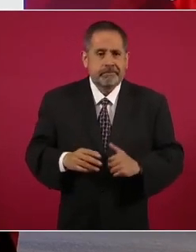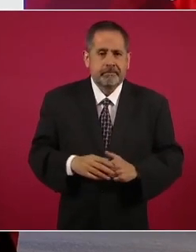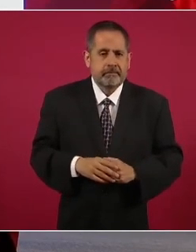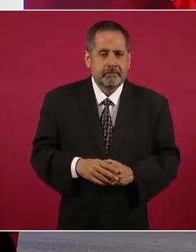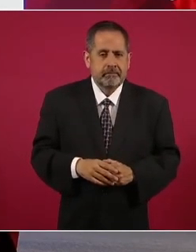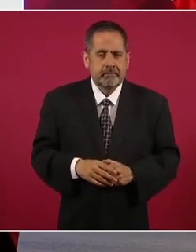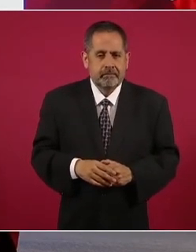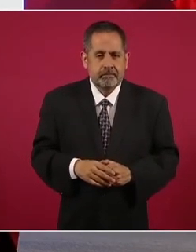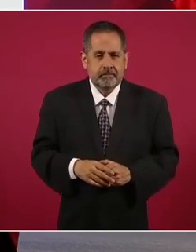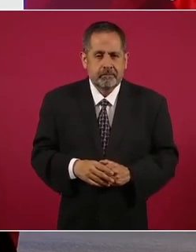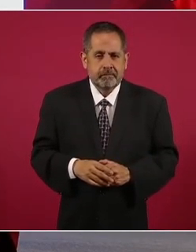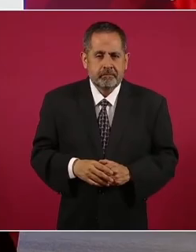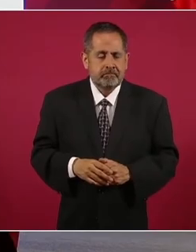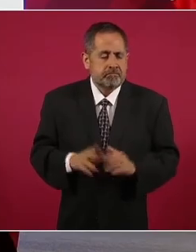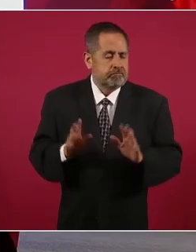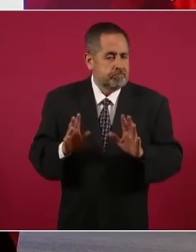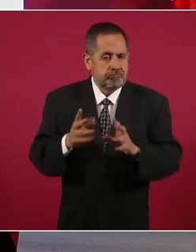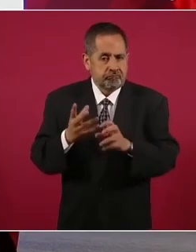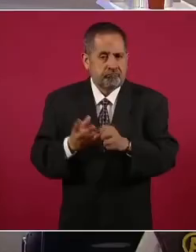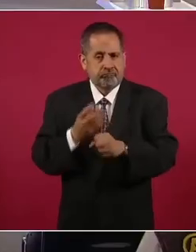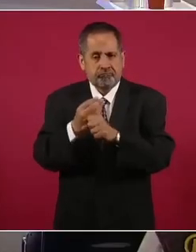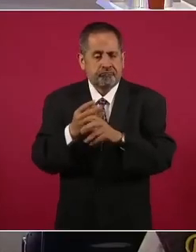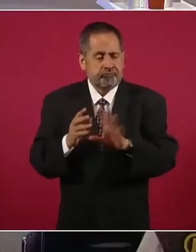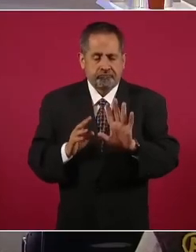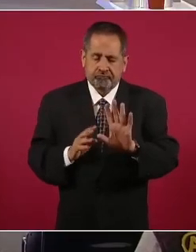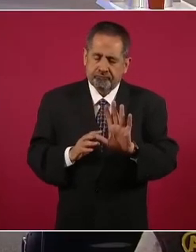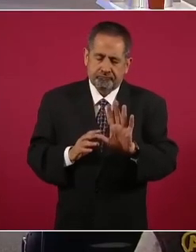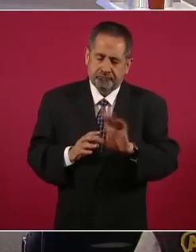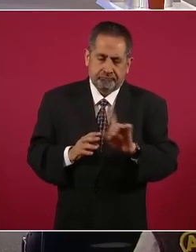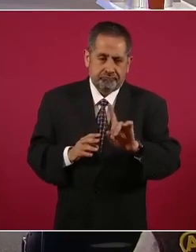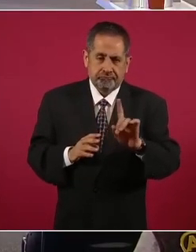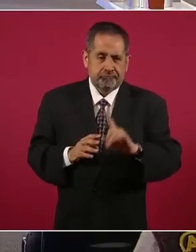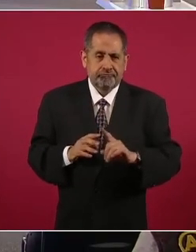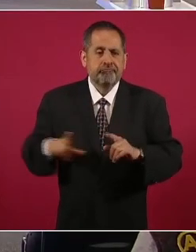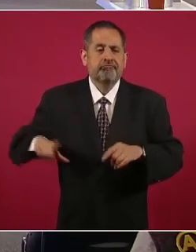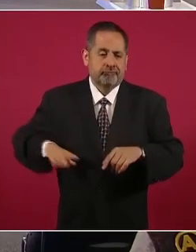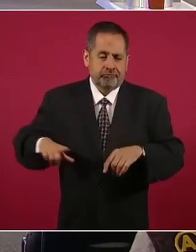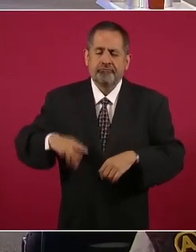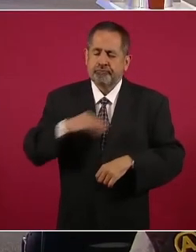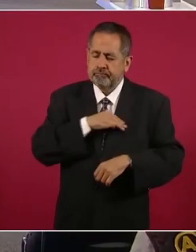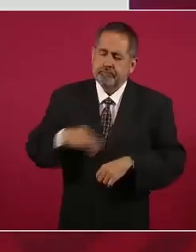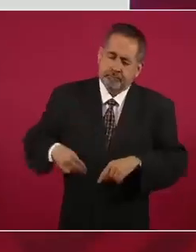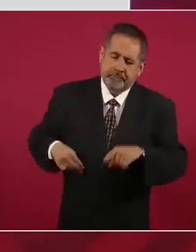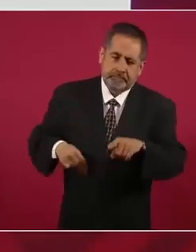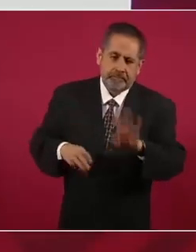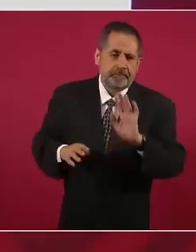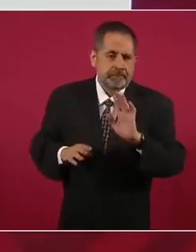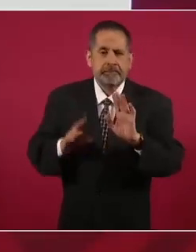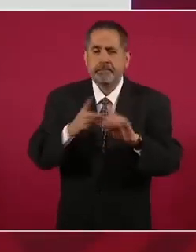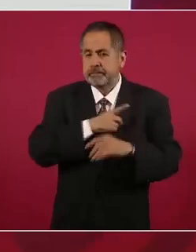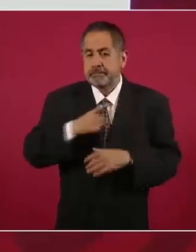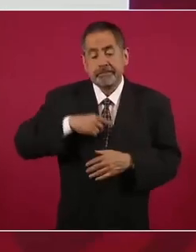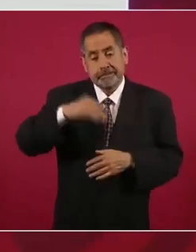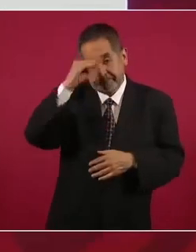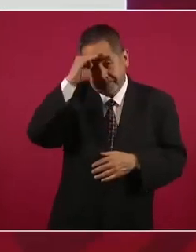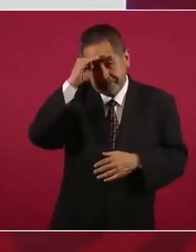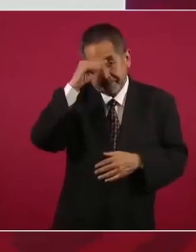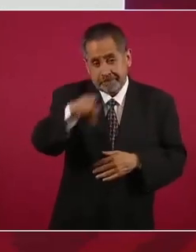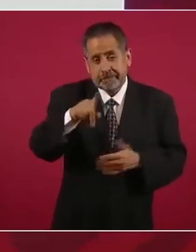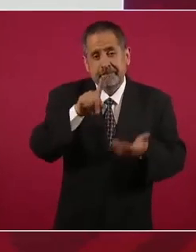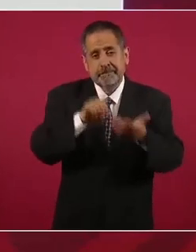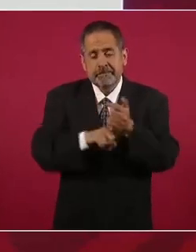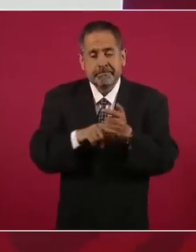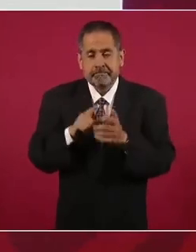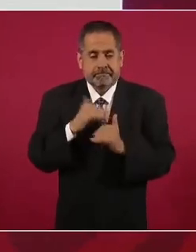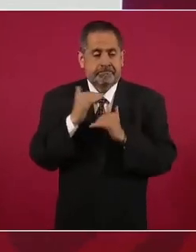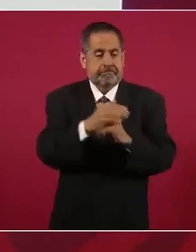y en abono a los gobiernos municipales hay que pensar que también están muy